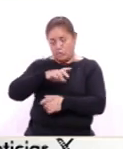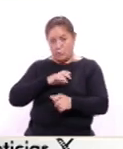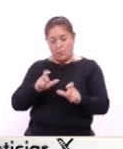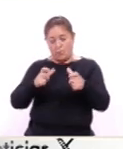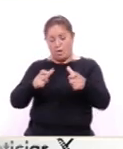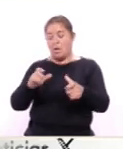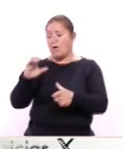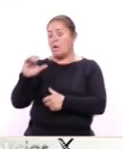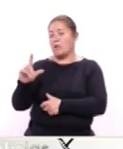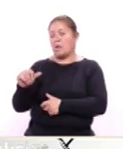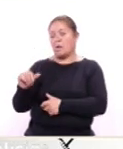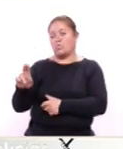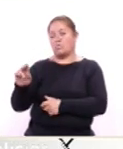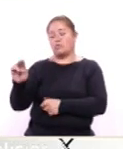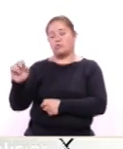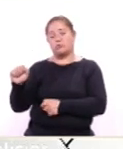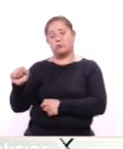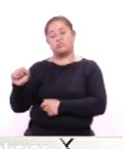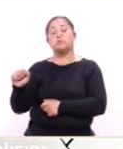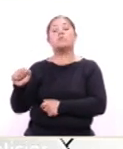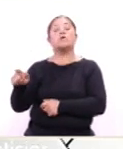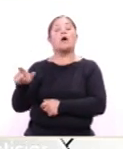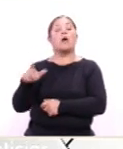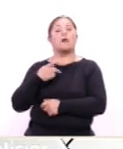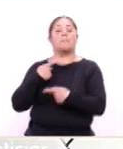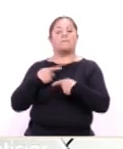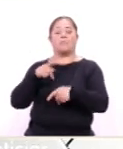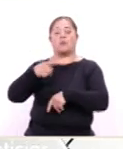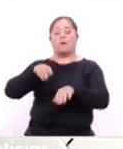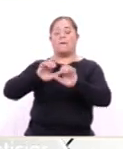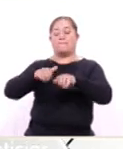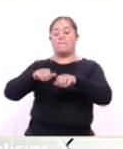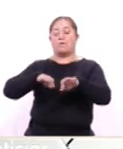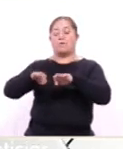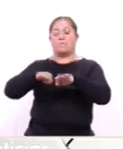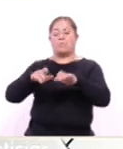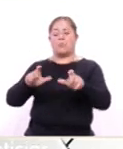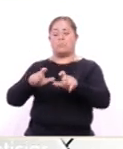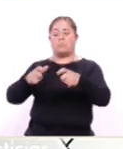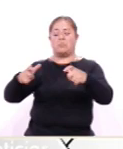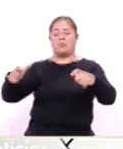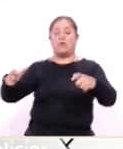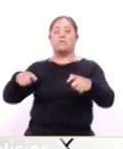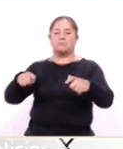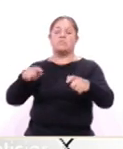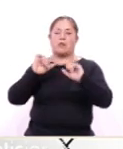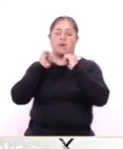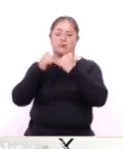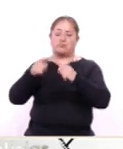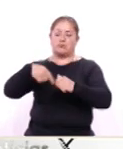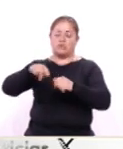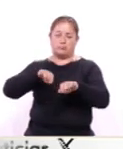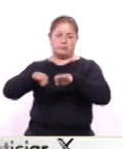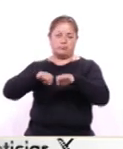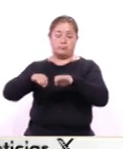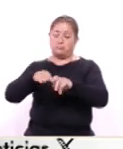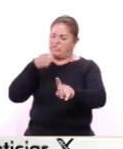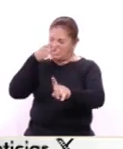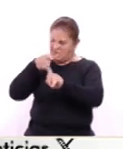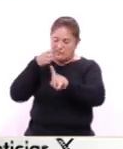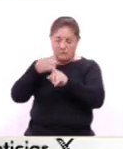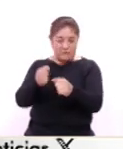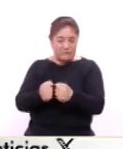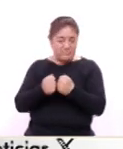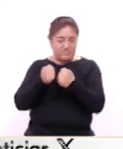de Claus y como miembros activos de nuestra organización, de la asociación, ha sido determinante